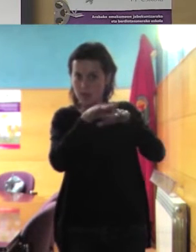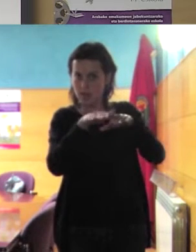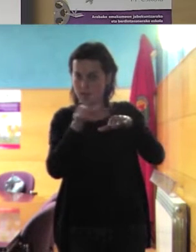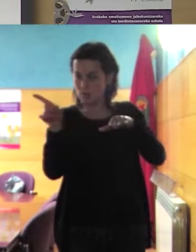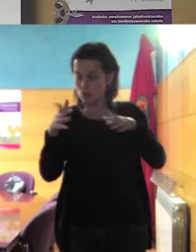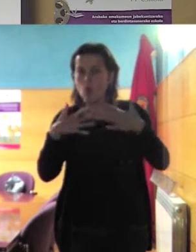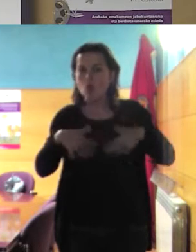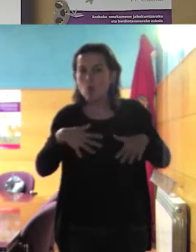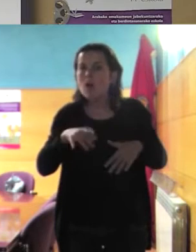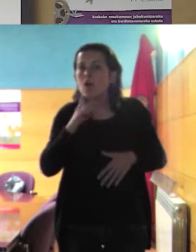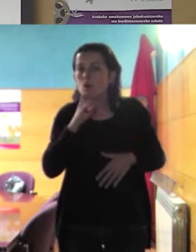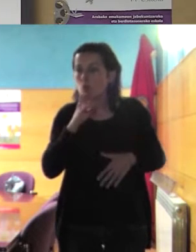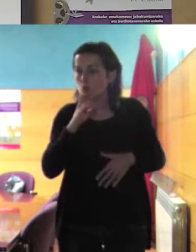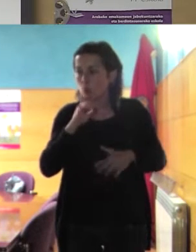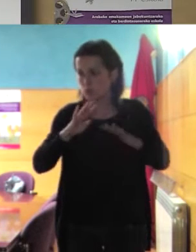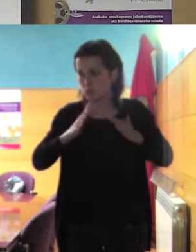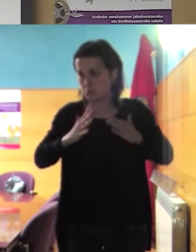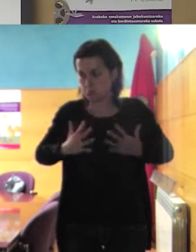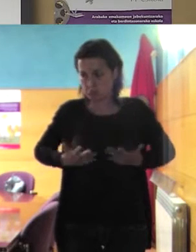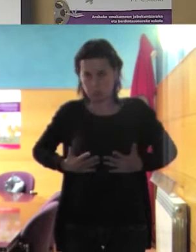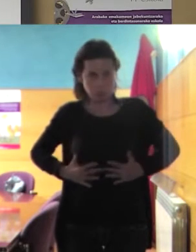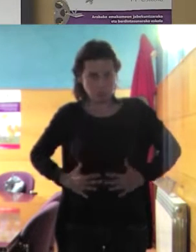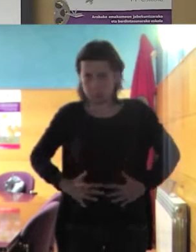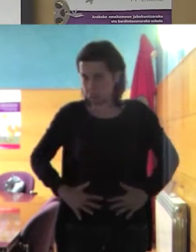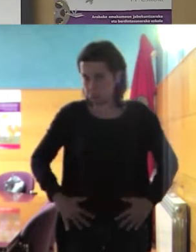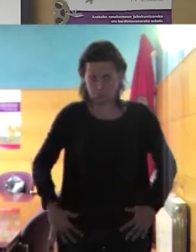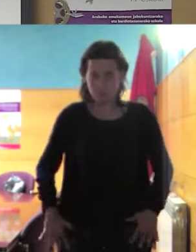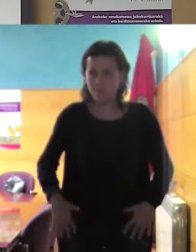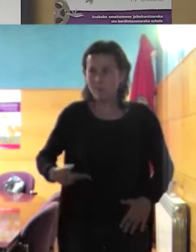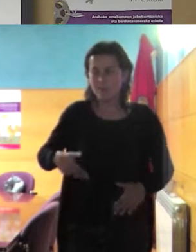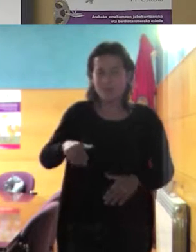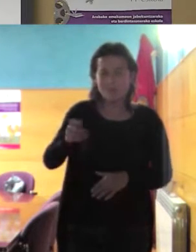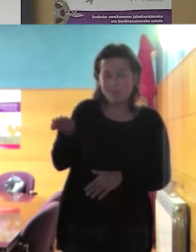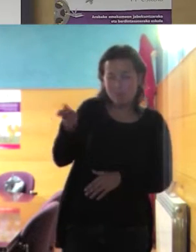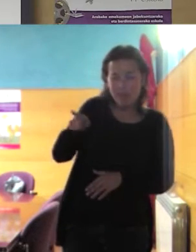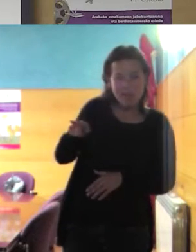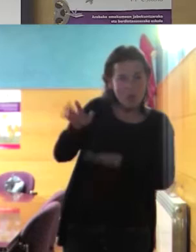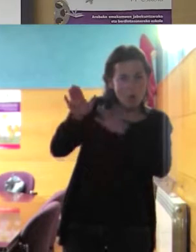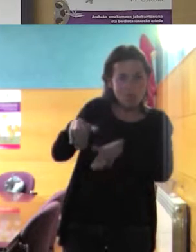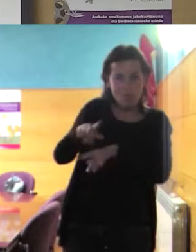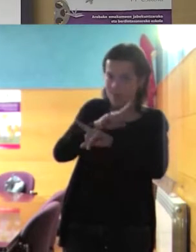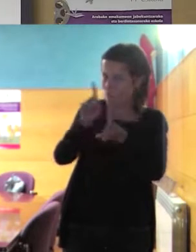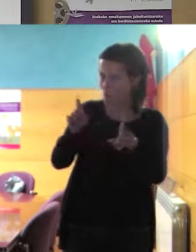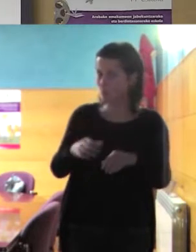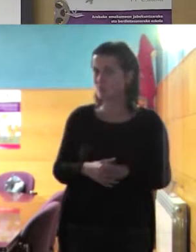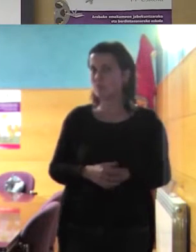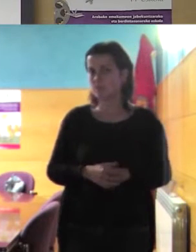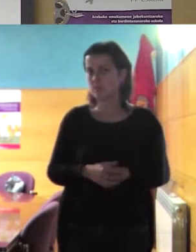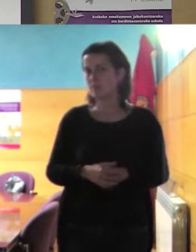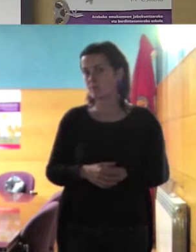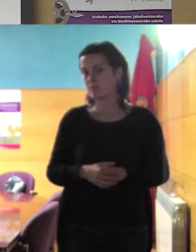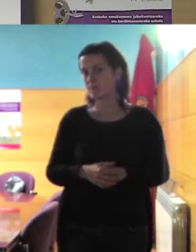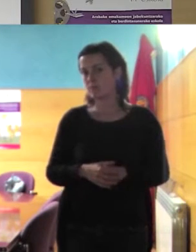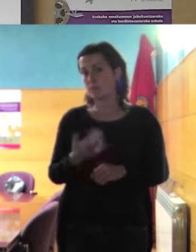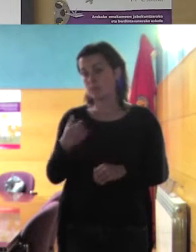muy cubierta pero no parece musulmana entonces pues y luego pues traigo esta